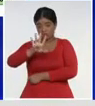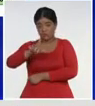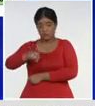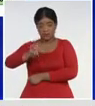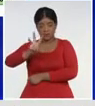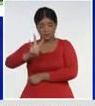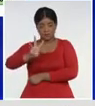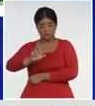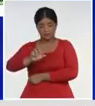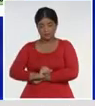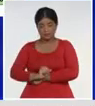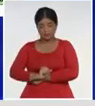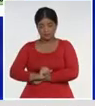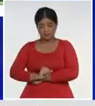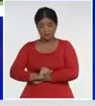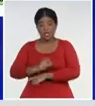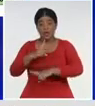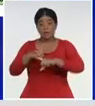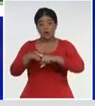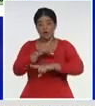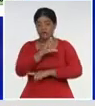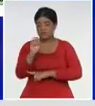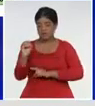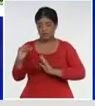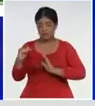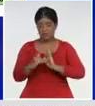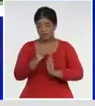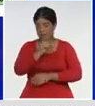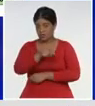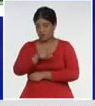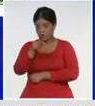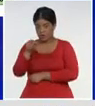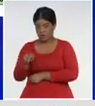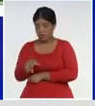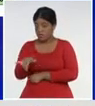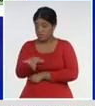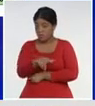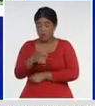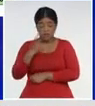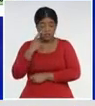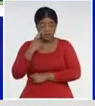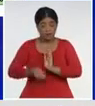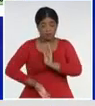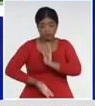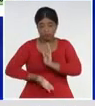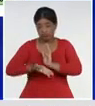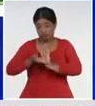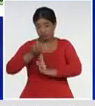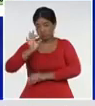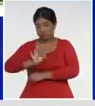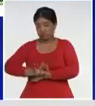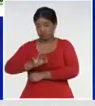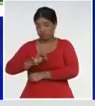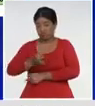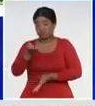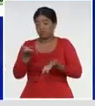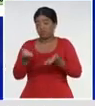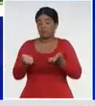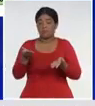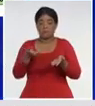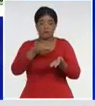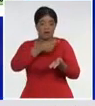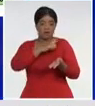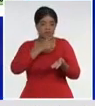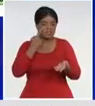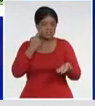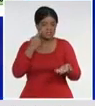por 100,000, habitantes, también, incrementa, su tasa, con respecto, al día anterior, y ahí pueden